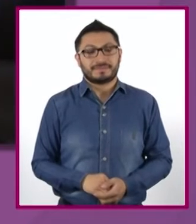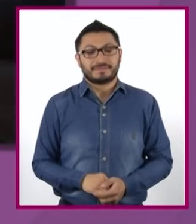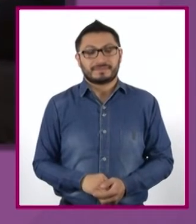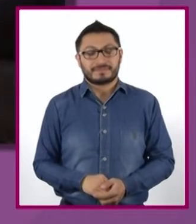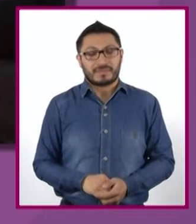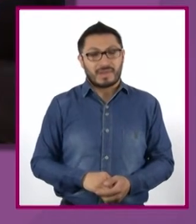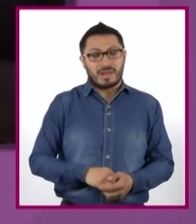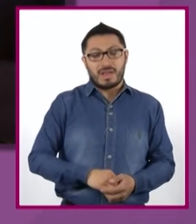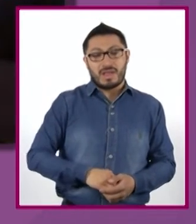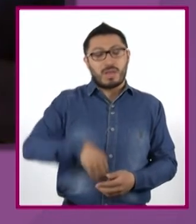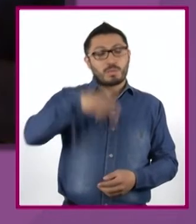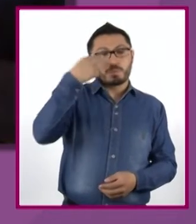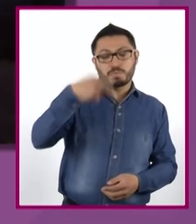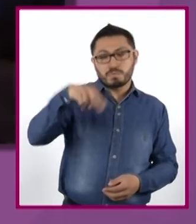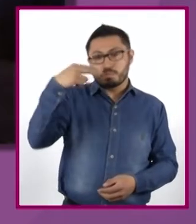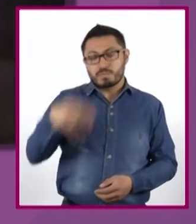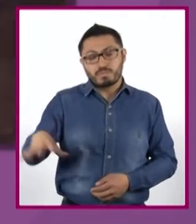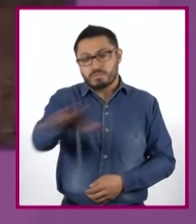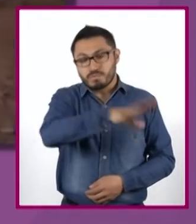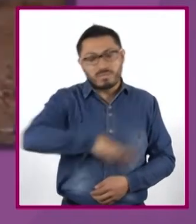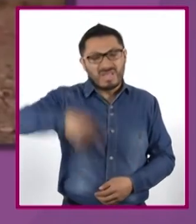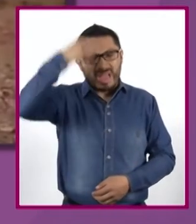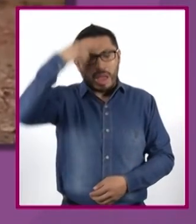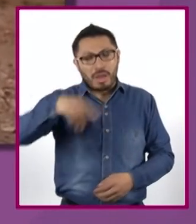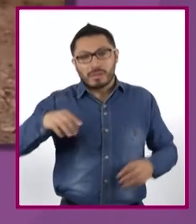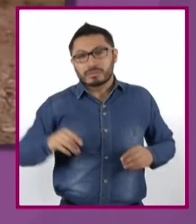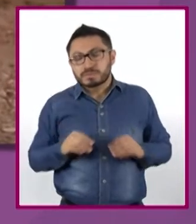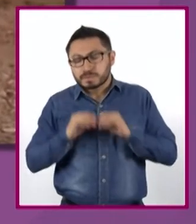Nombrar el territorio para construir un paisaje.